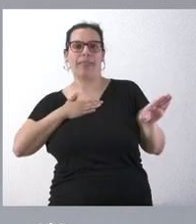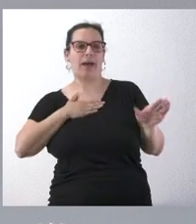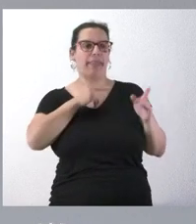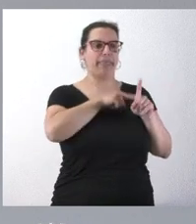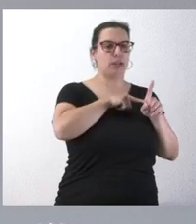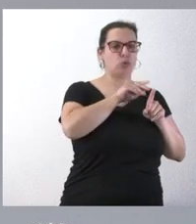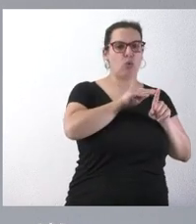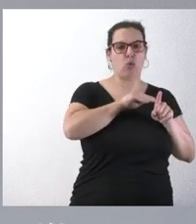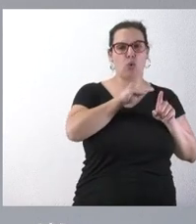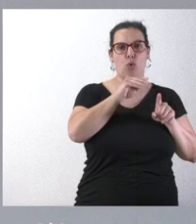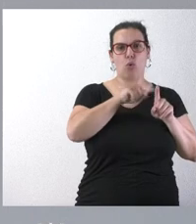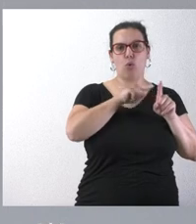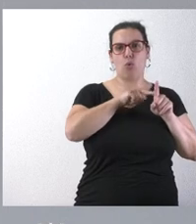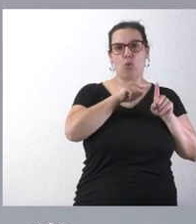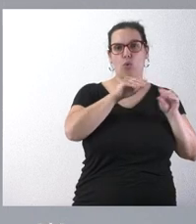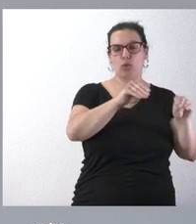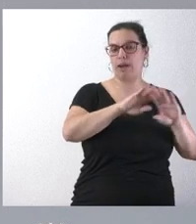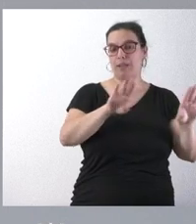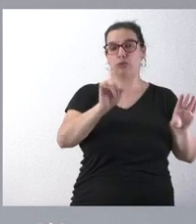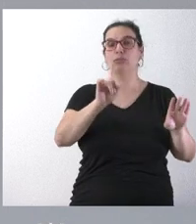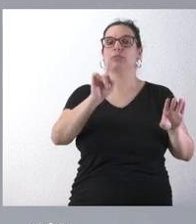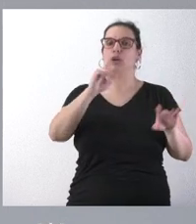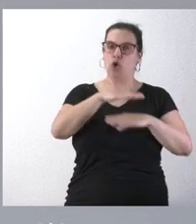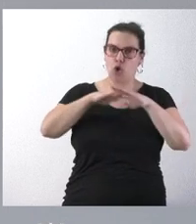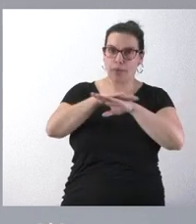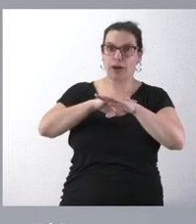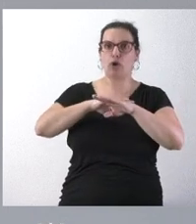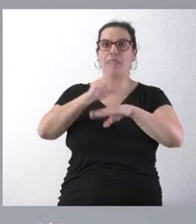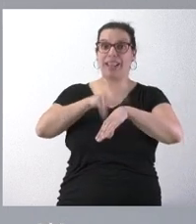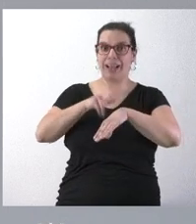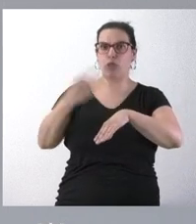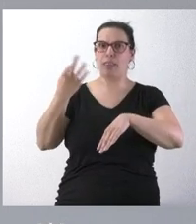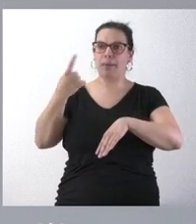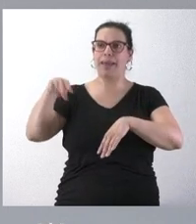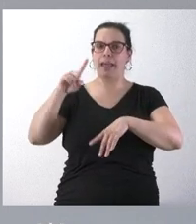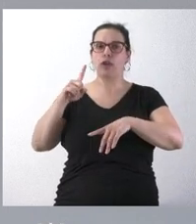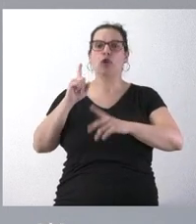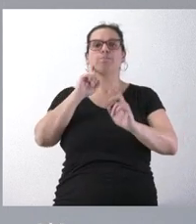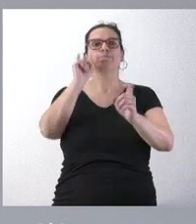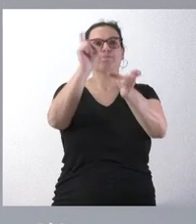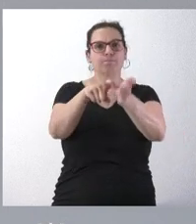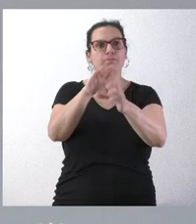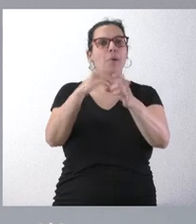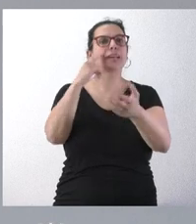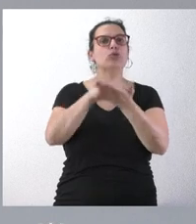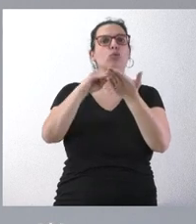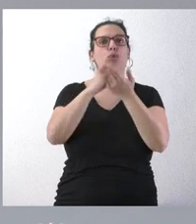debe hacer la delegación del Gobierno es implicarse en su solución, en la mejor solución posible.